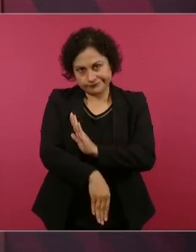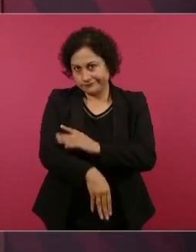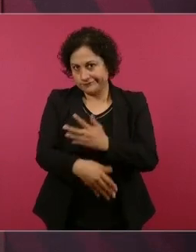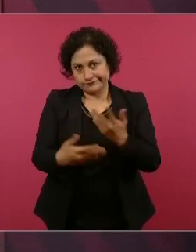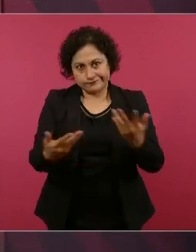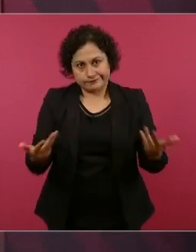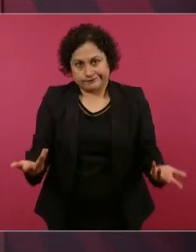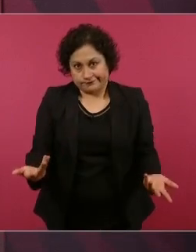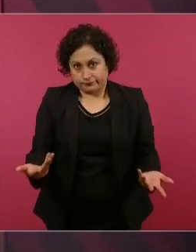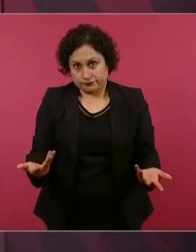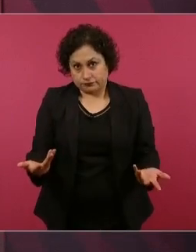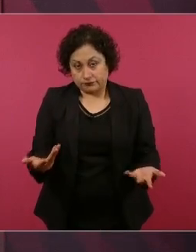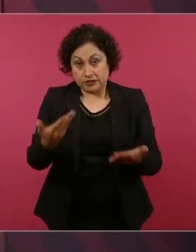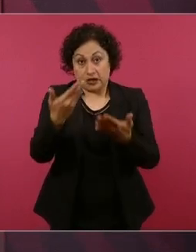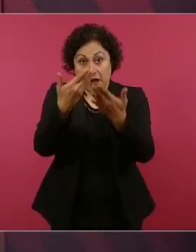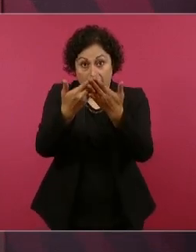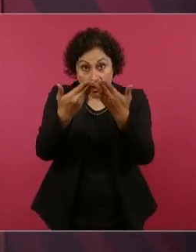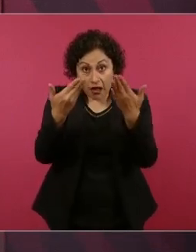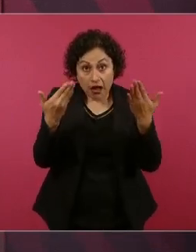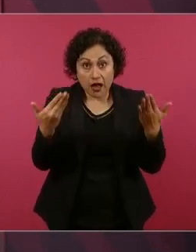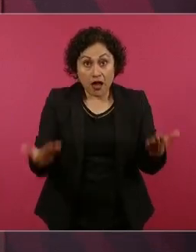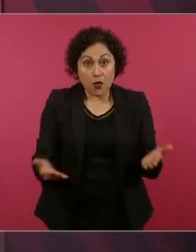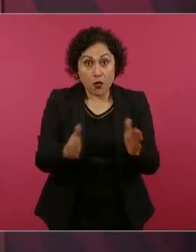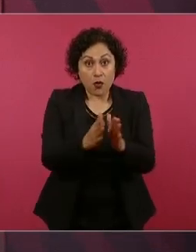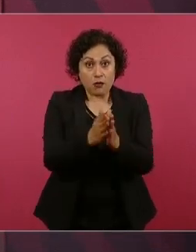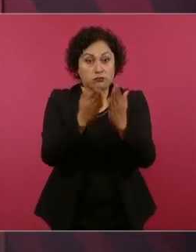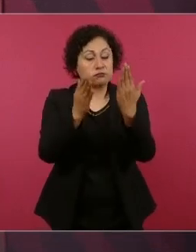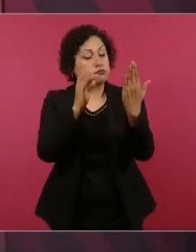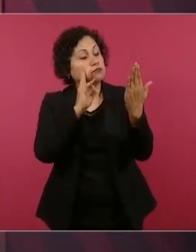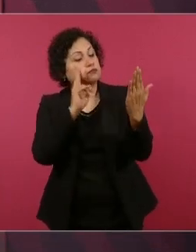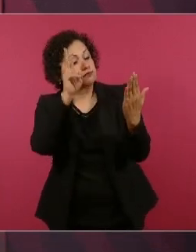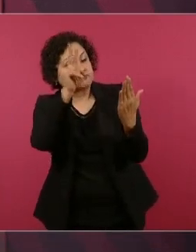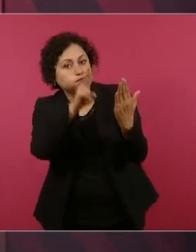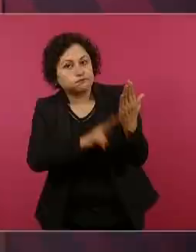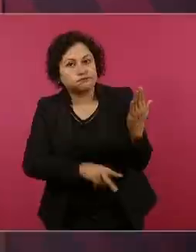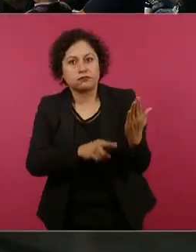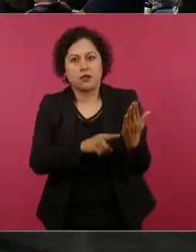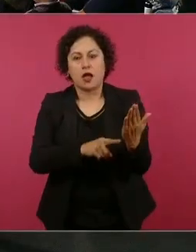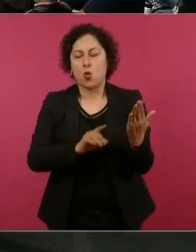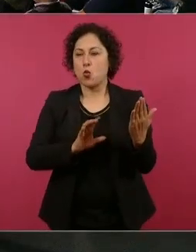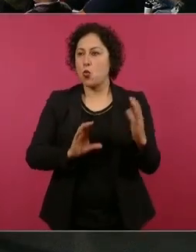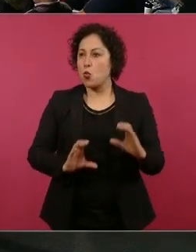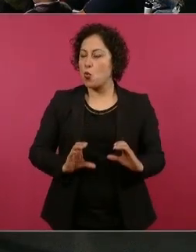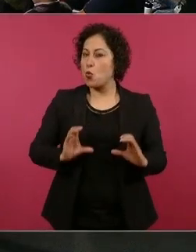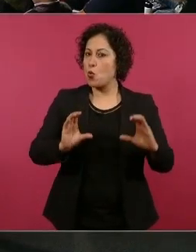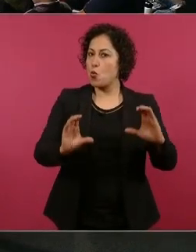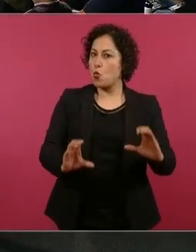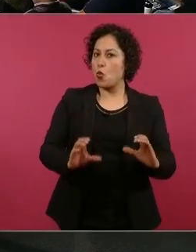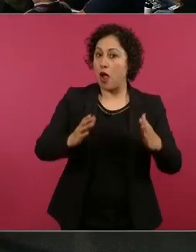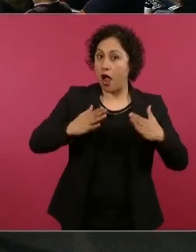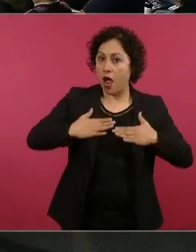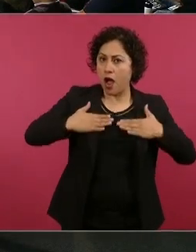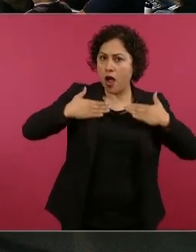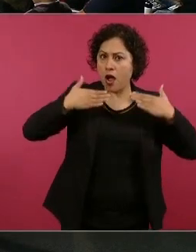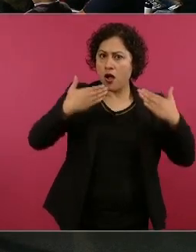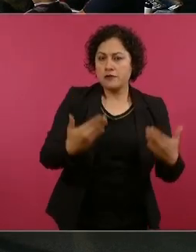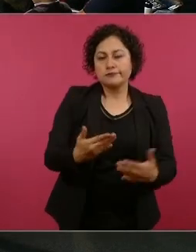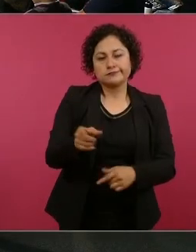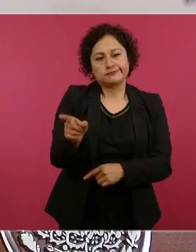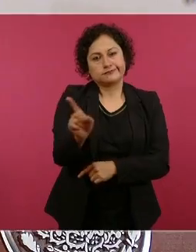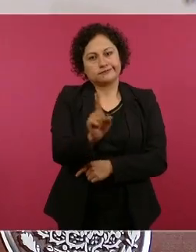a los medios. Entonces, hay que ya aprender a leer el periódico,